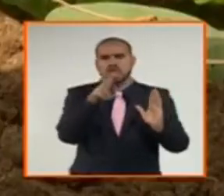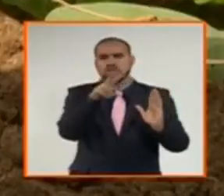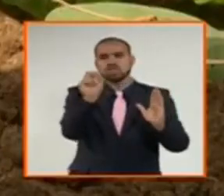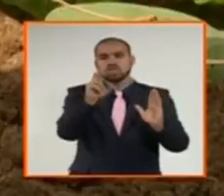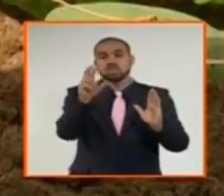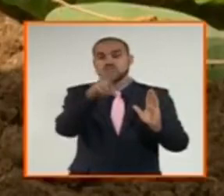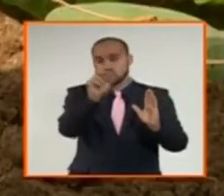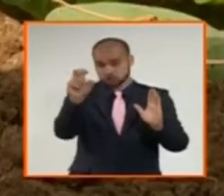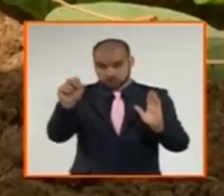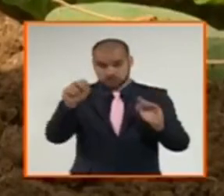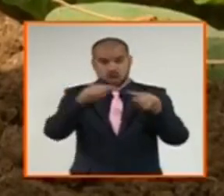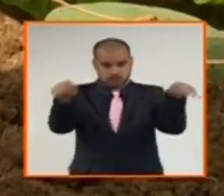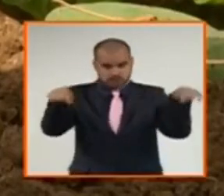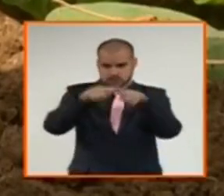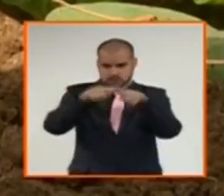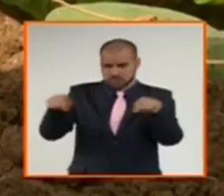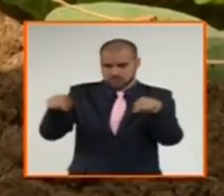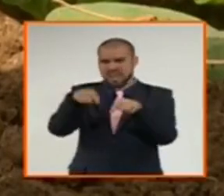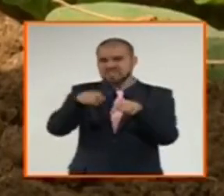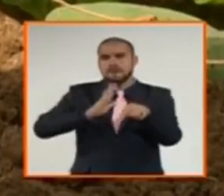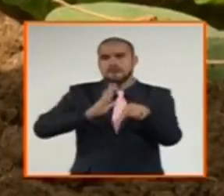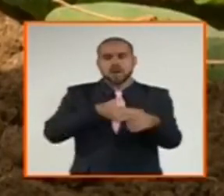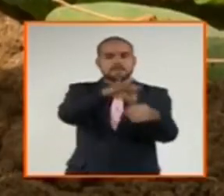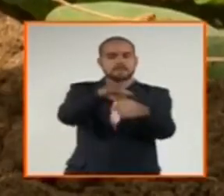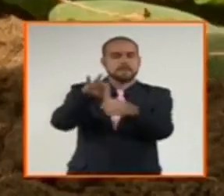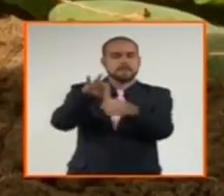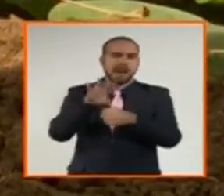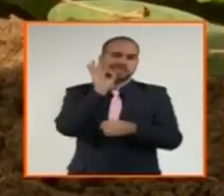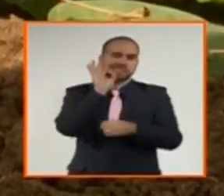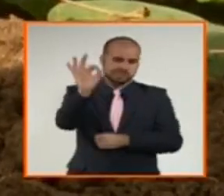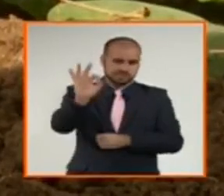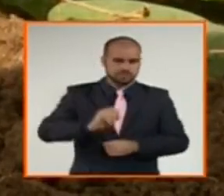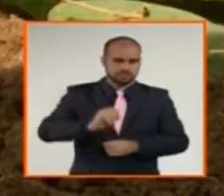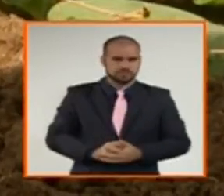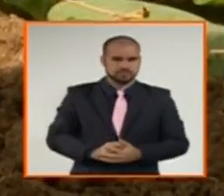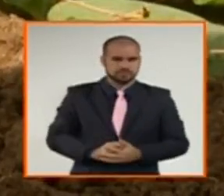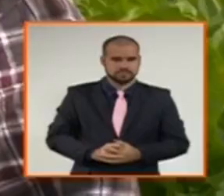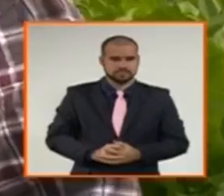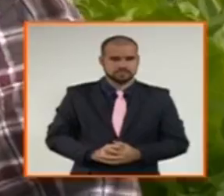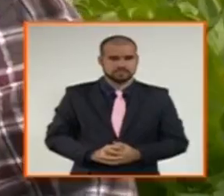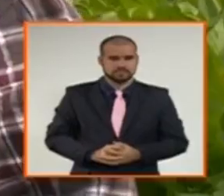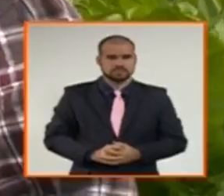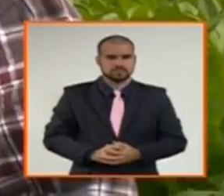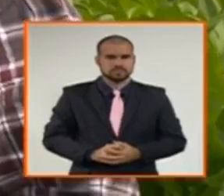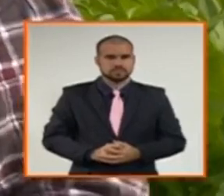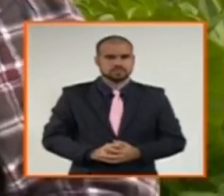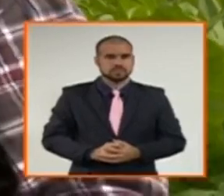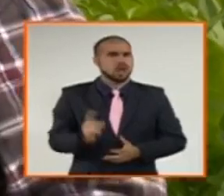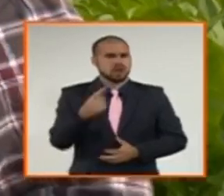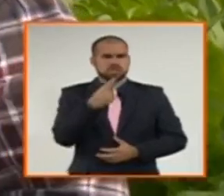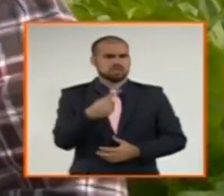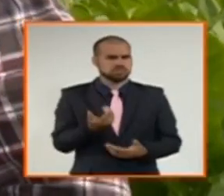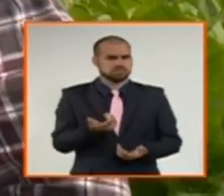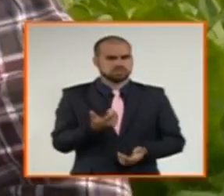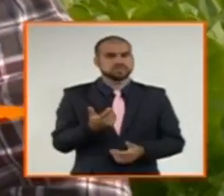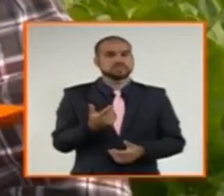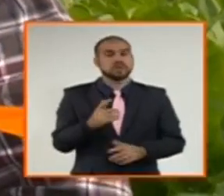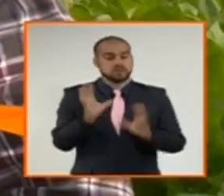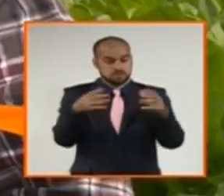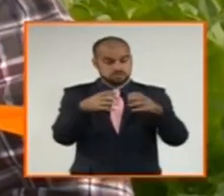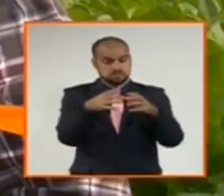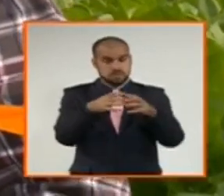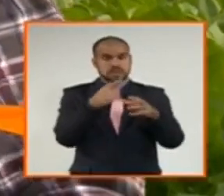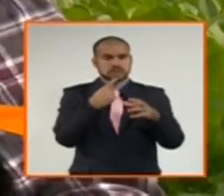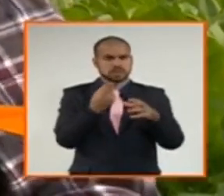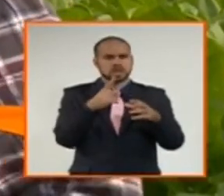dedicadas a la producción tabacalera en rotación con cultivos varios. Hoy podemos decir que en nuestra cooperativa el 100% de las 21 hectáreas de